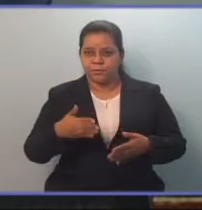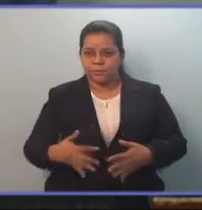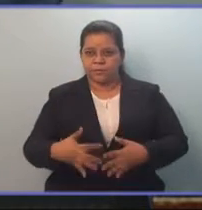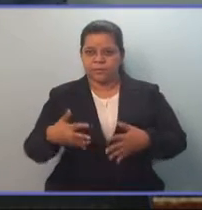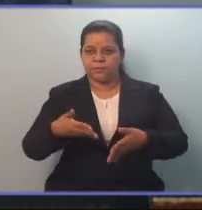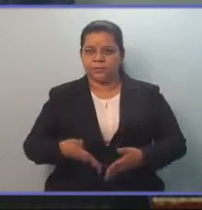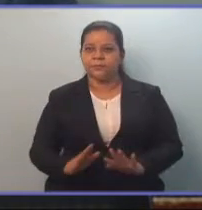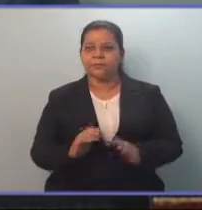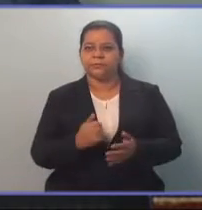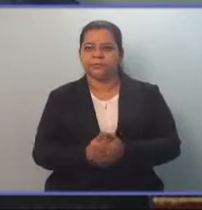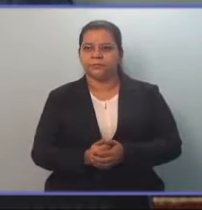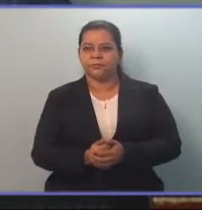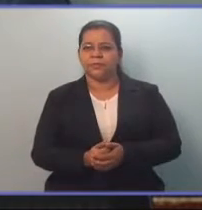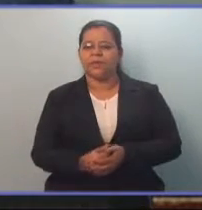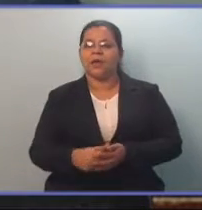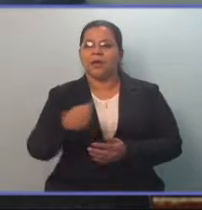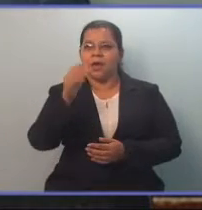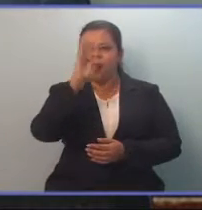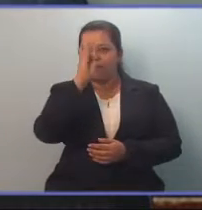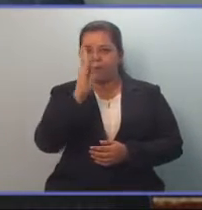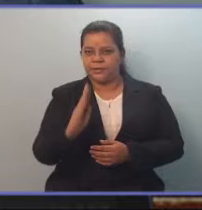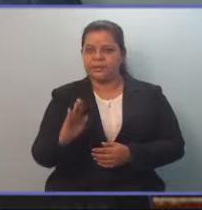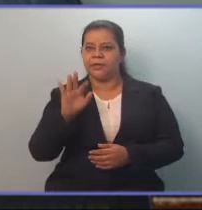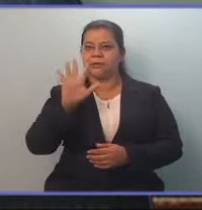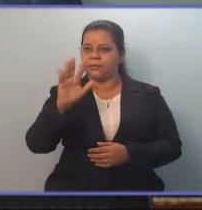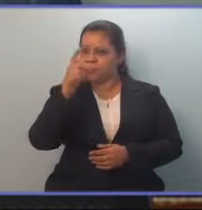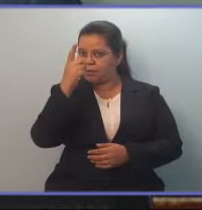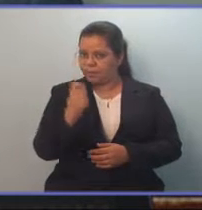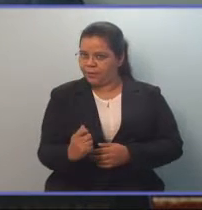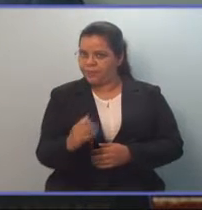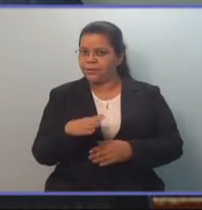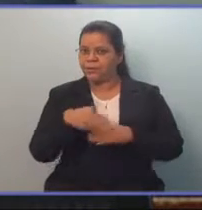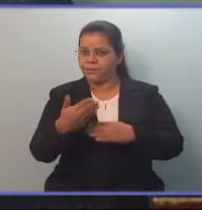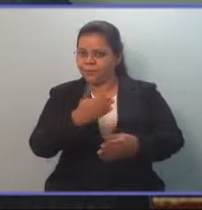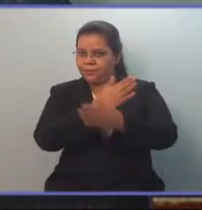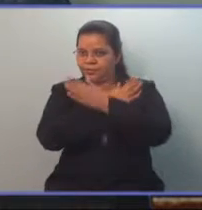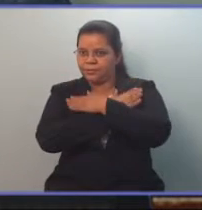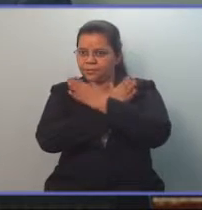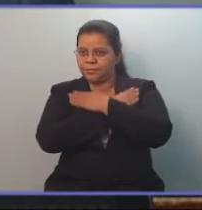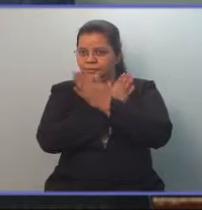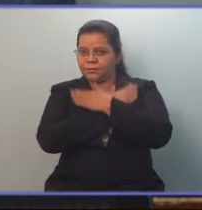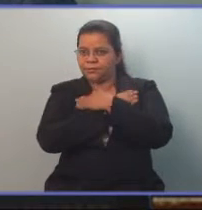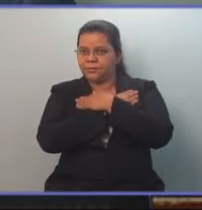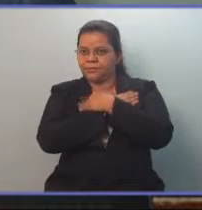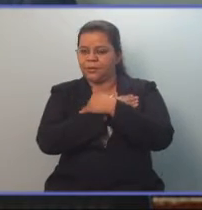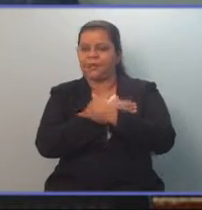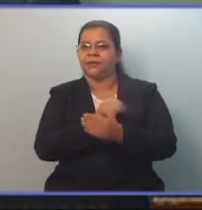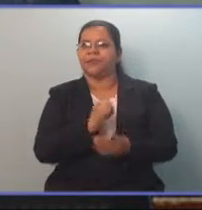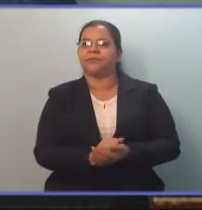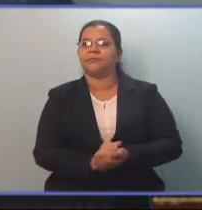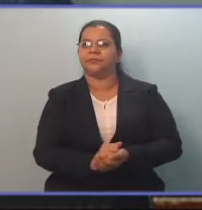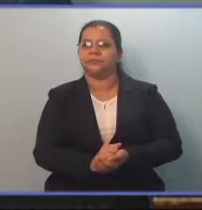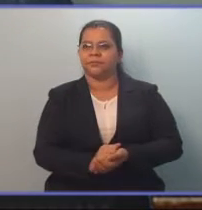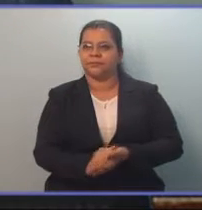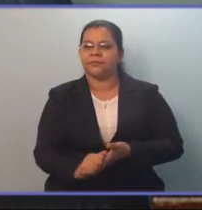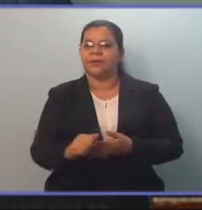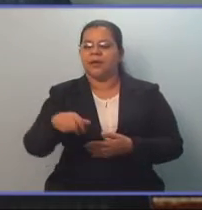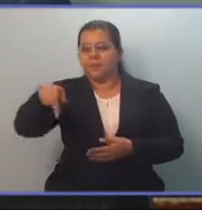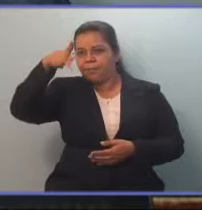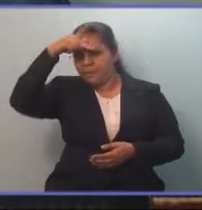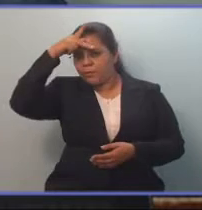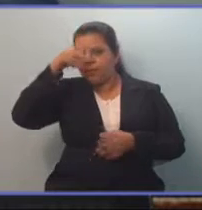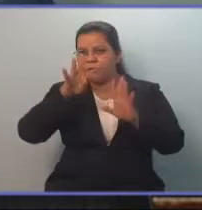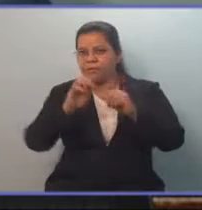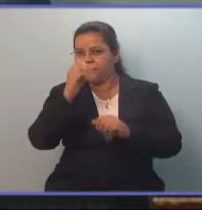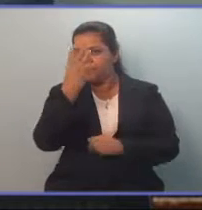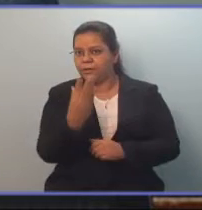en Brasil son cinco meses después del nacimiento, en Colombia tres meses, Perú 90 días. Y